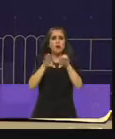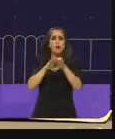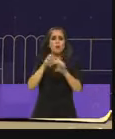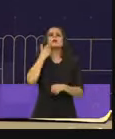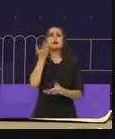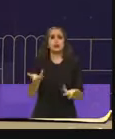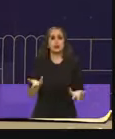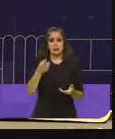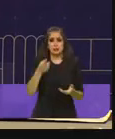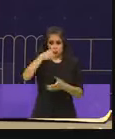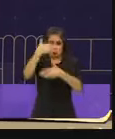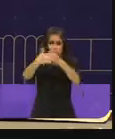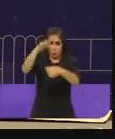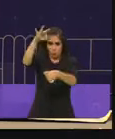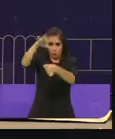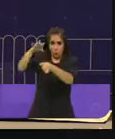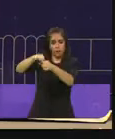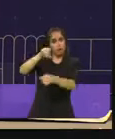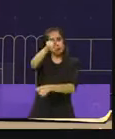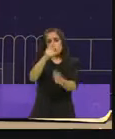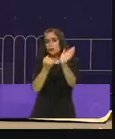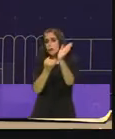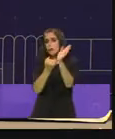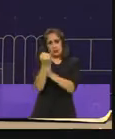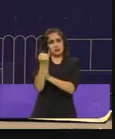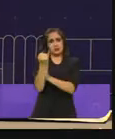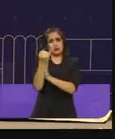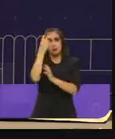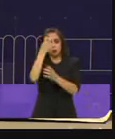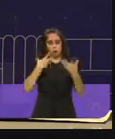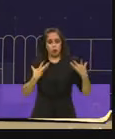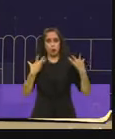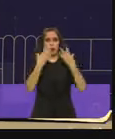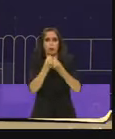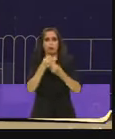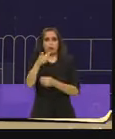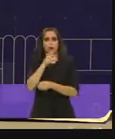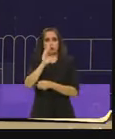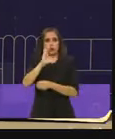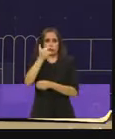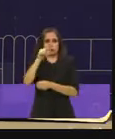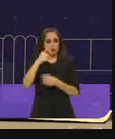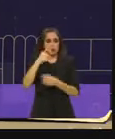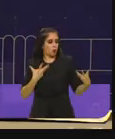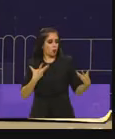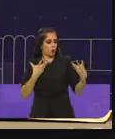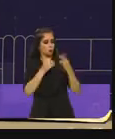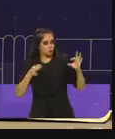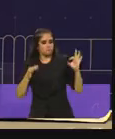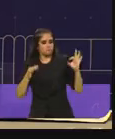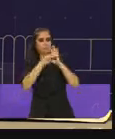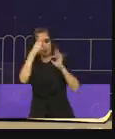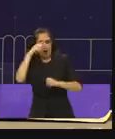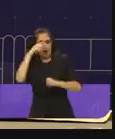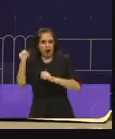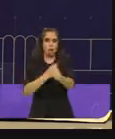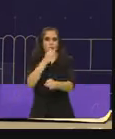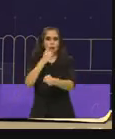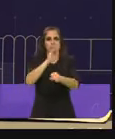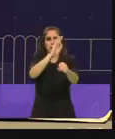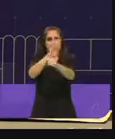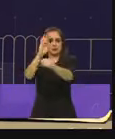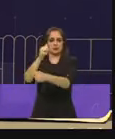el futuro del país y de la ciudad por eso junto con Xochitl Galvez voy a construir una ciudad de oportunidades cuál será esa ciudad de